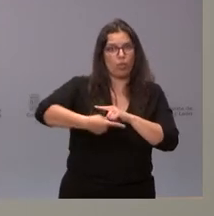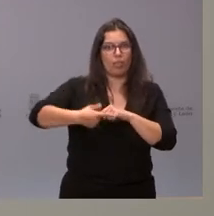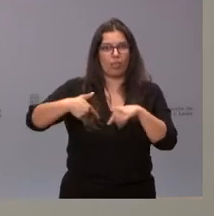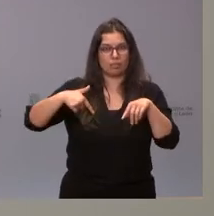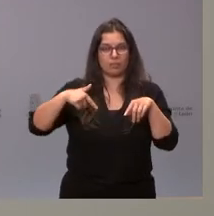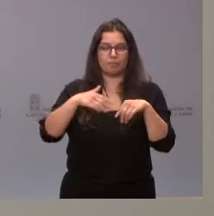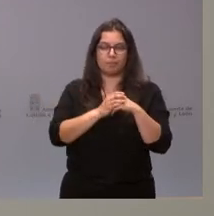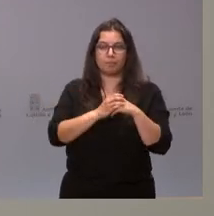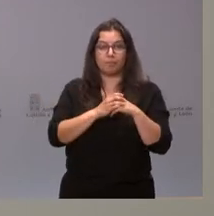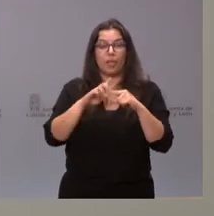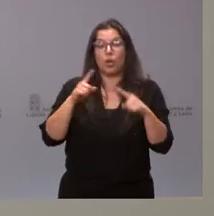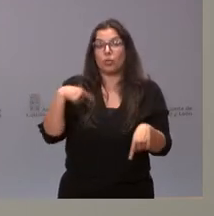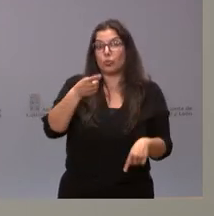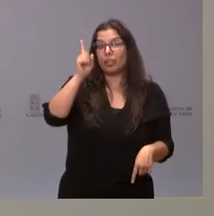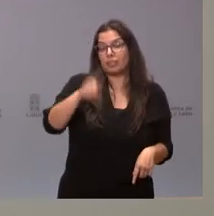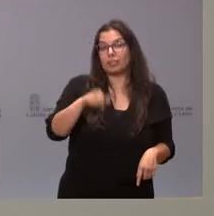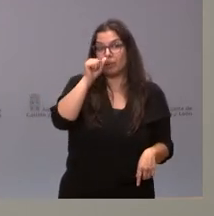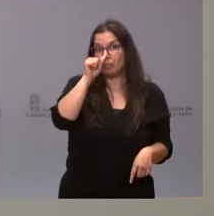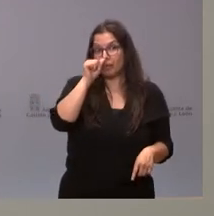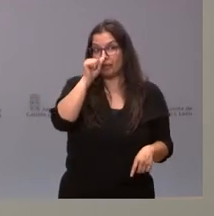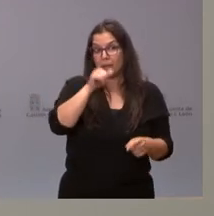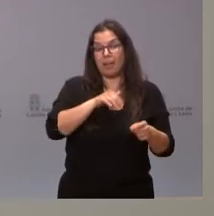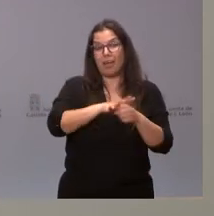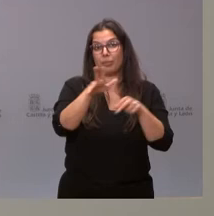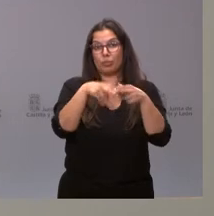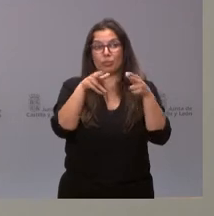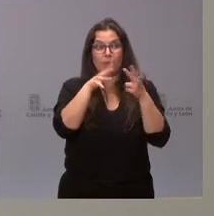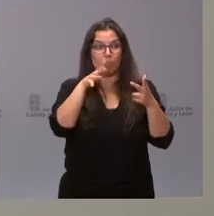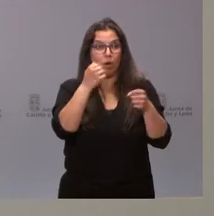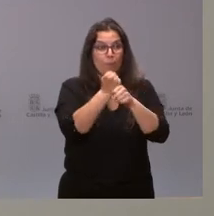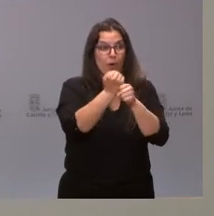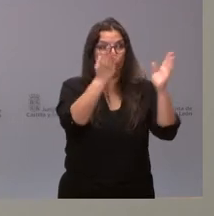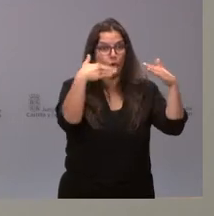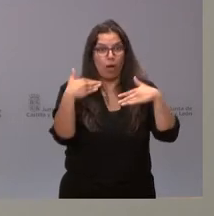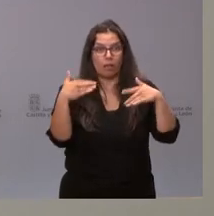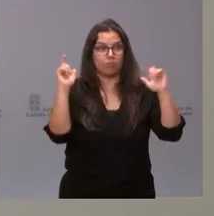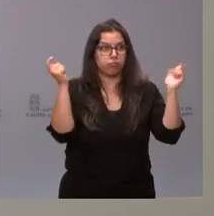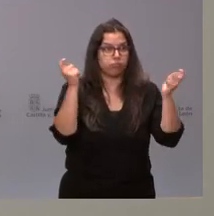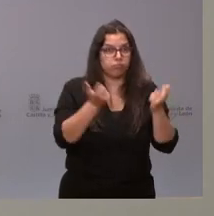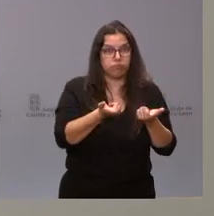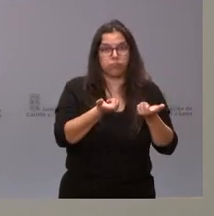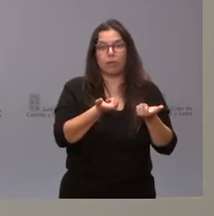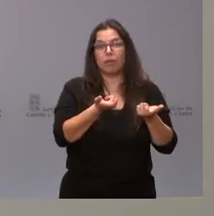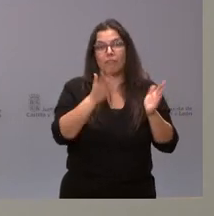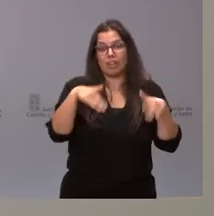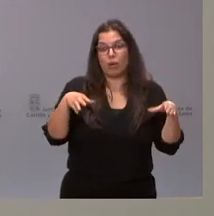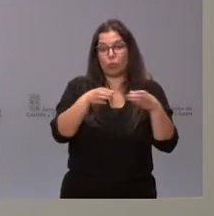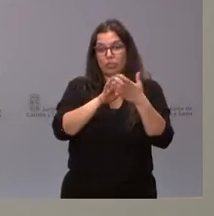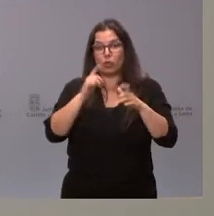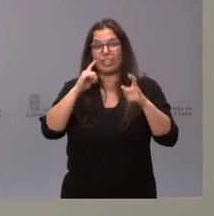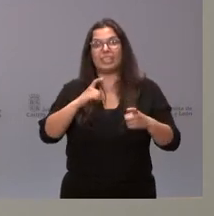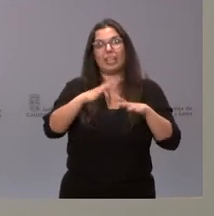tiene una consecuencia también desde el punto de vista social, que es la pérdida de actividad, la pérdida de empleo, que, en cierto modo, lo que hace la Junta de Castilla y León es compensar